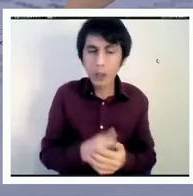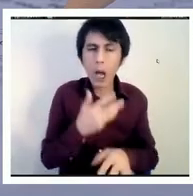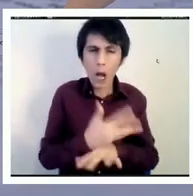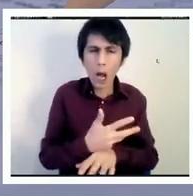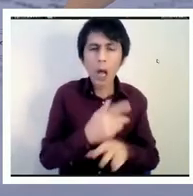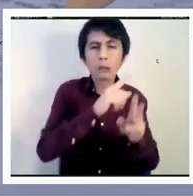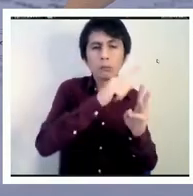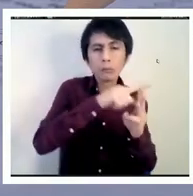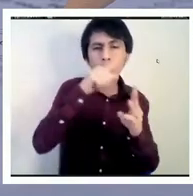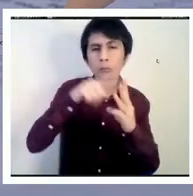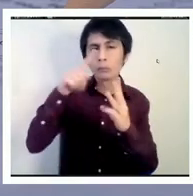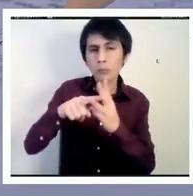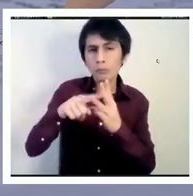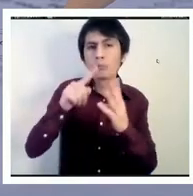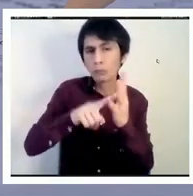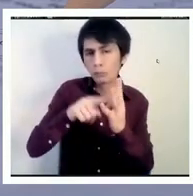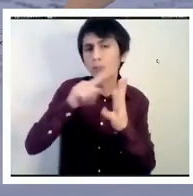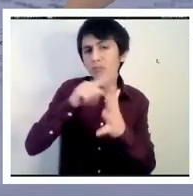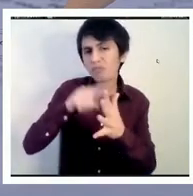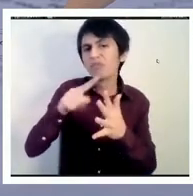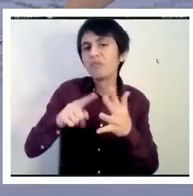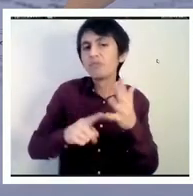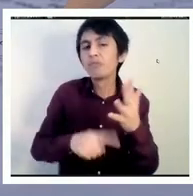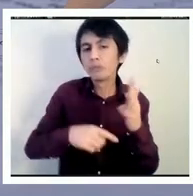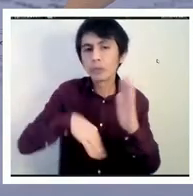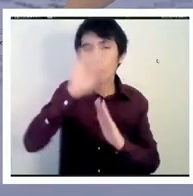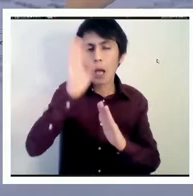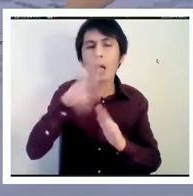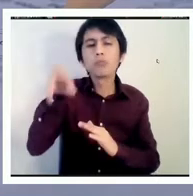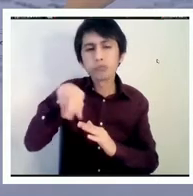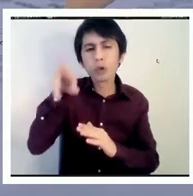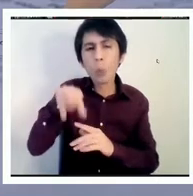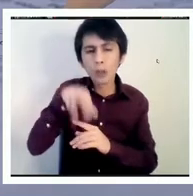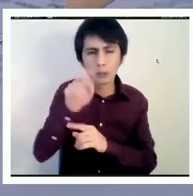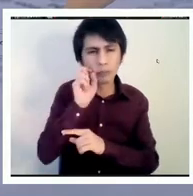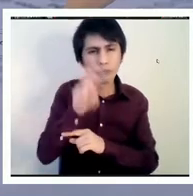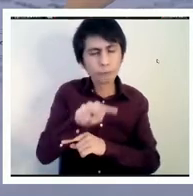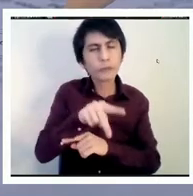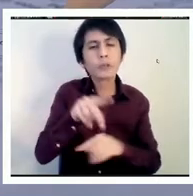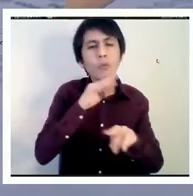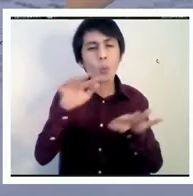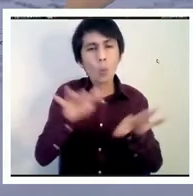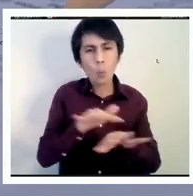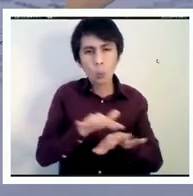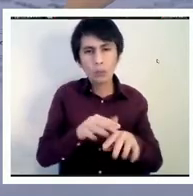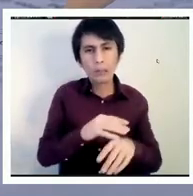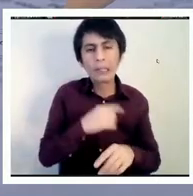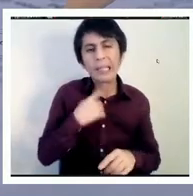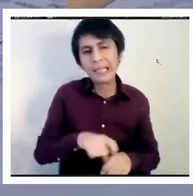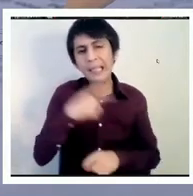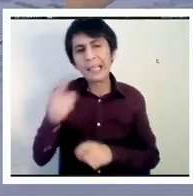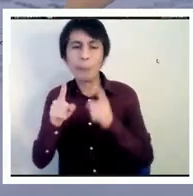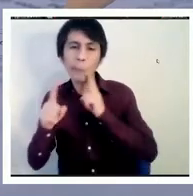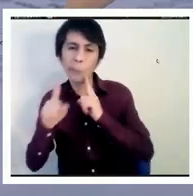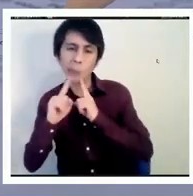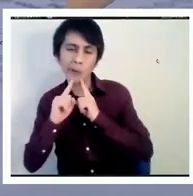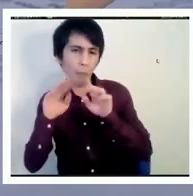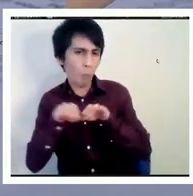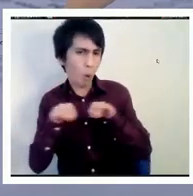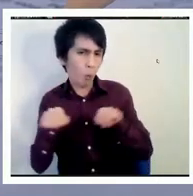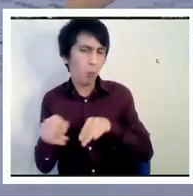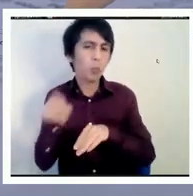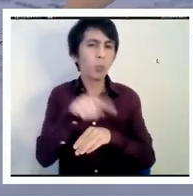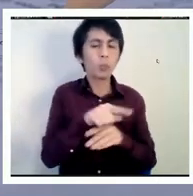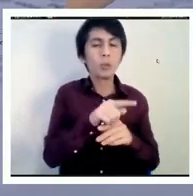utilizando con mucha más frecuencia que las pruebas estandarizadas. Y solamente